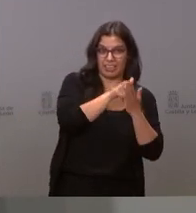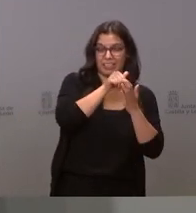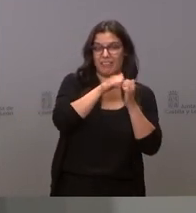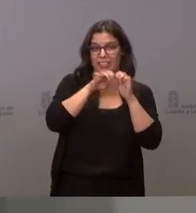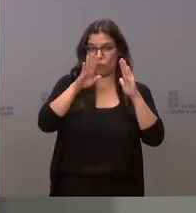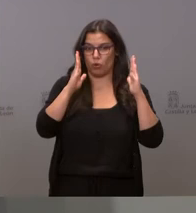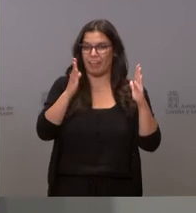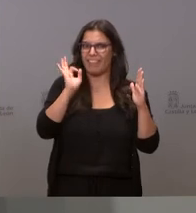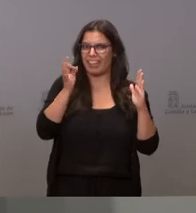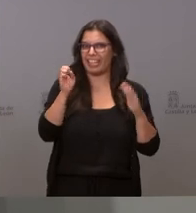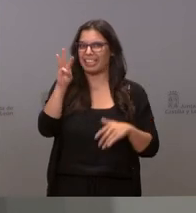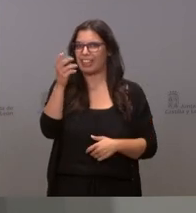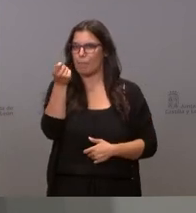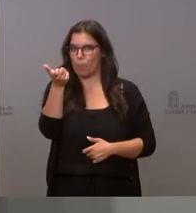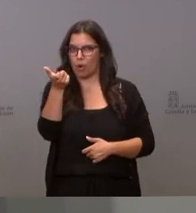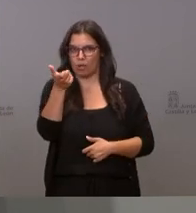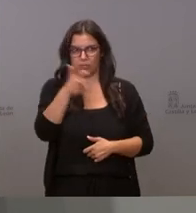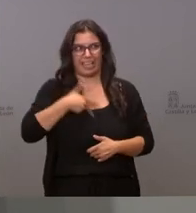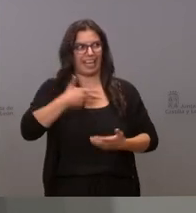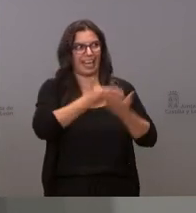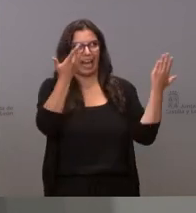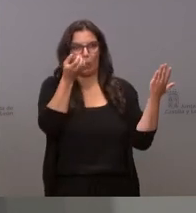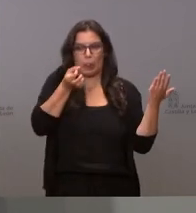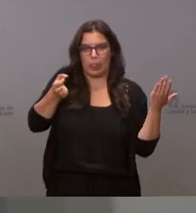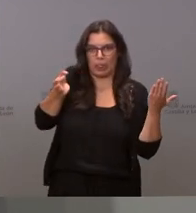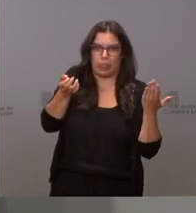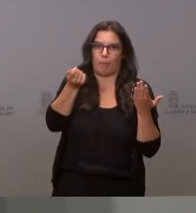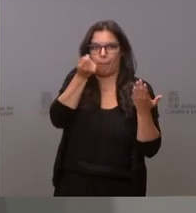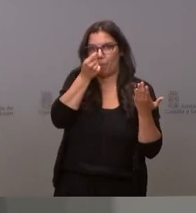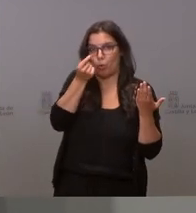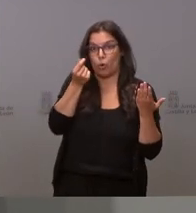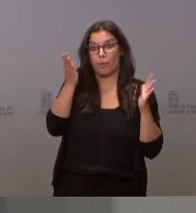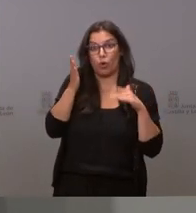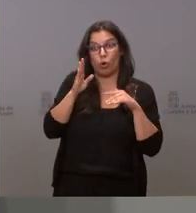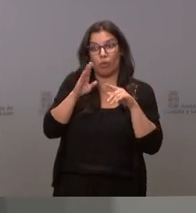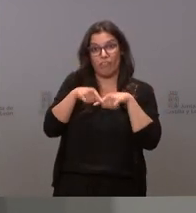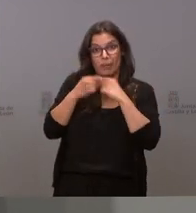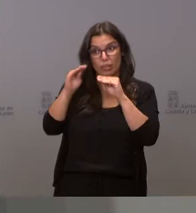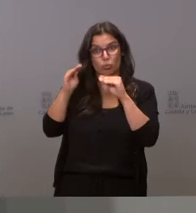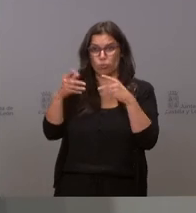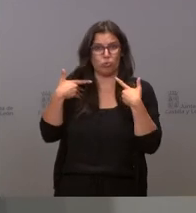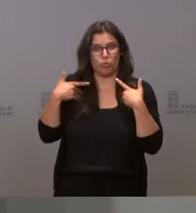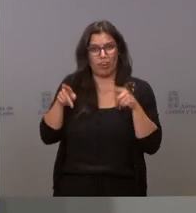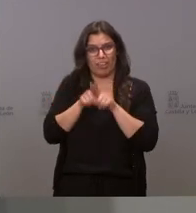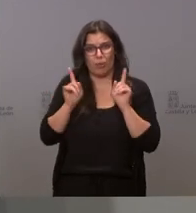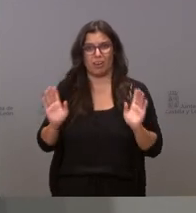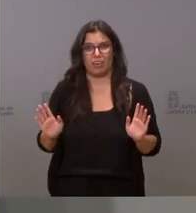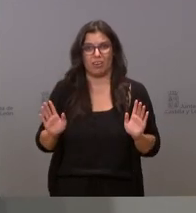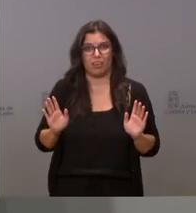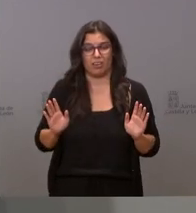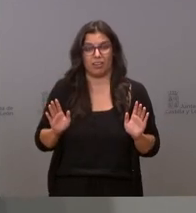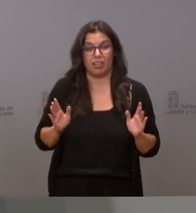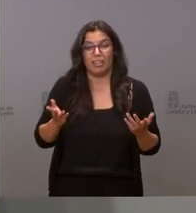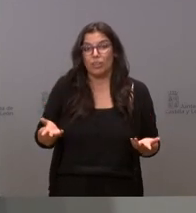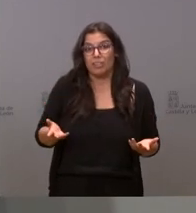pero son muchísimas para sus familias son muchísimas para sus familias no tenemos que olvidar de que